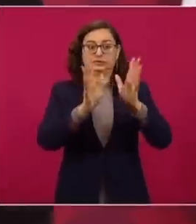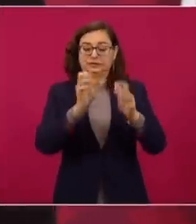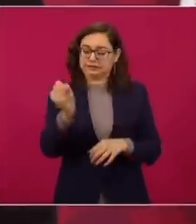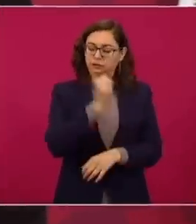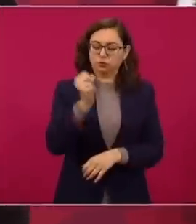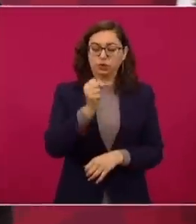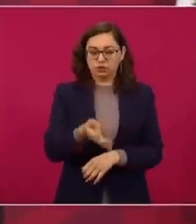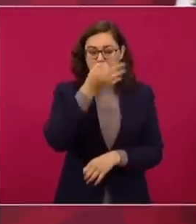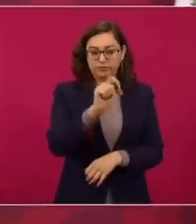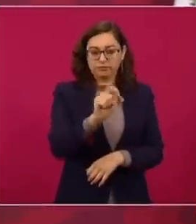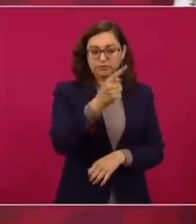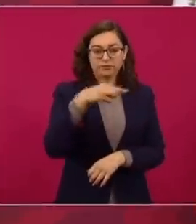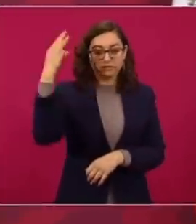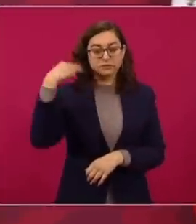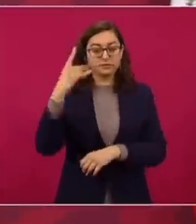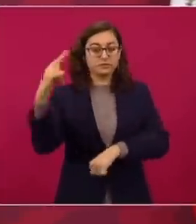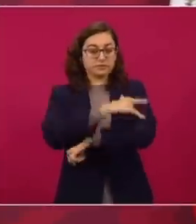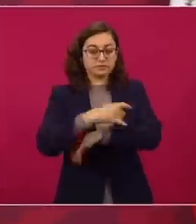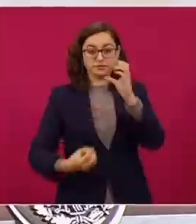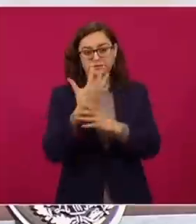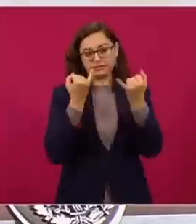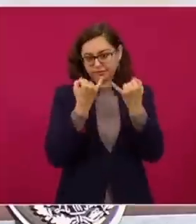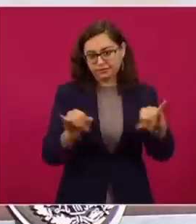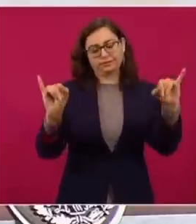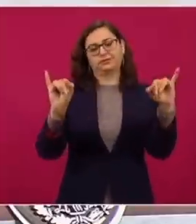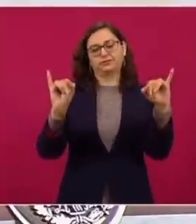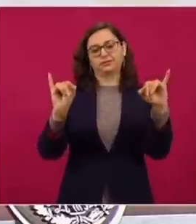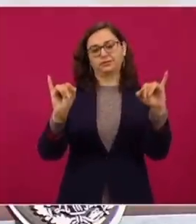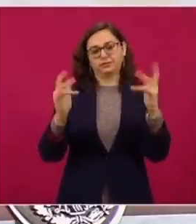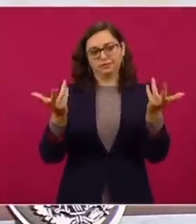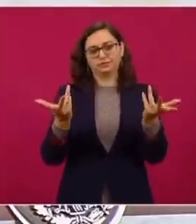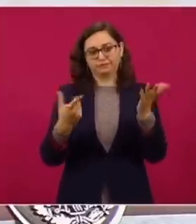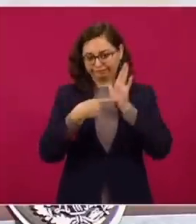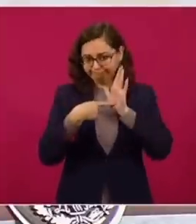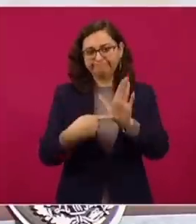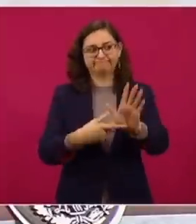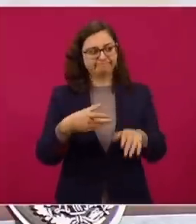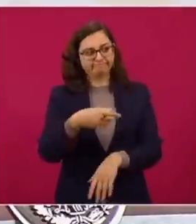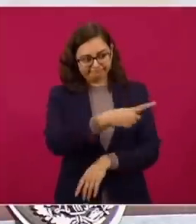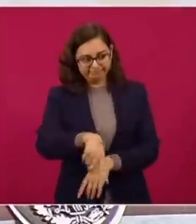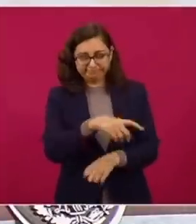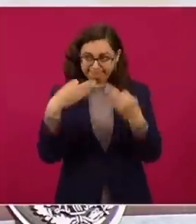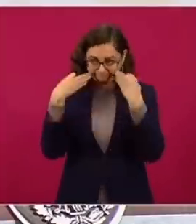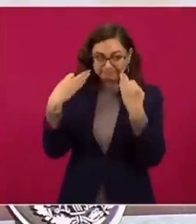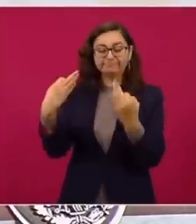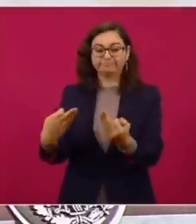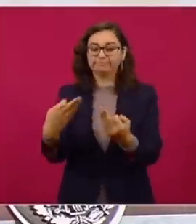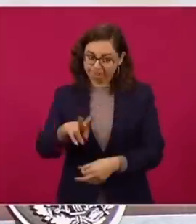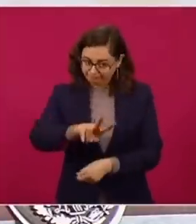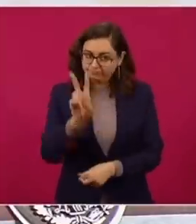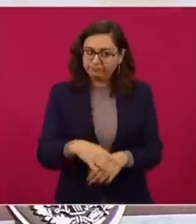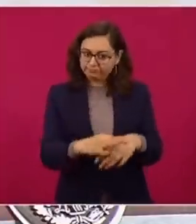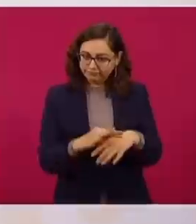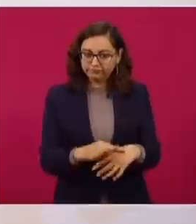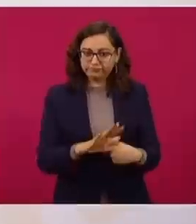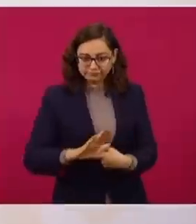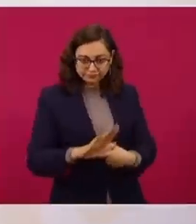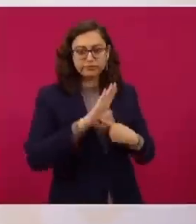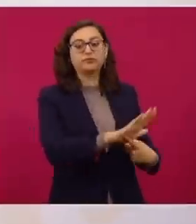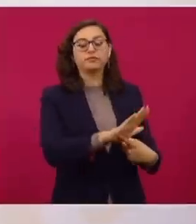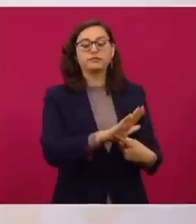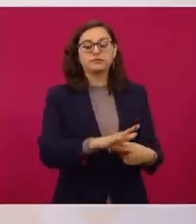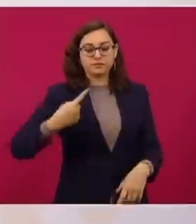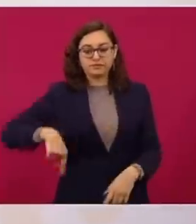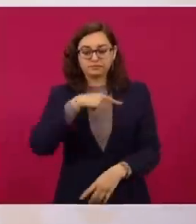inauguramos el nuevo aeropuerto. Y este, y vamos a demostrar, con hechos, que fue una